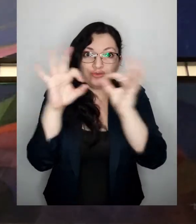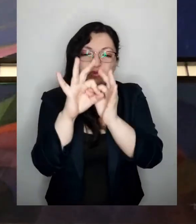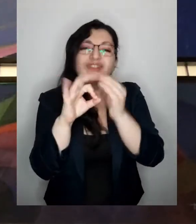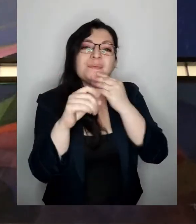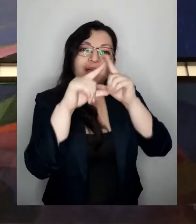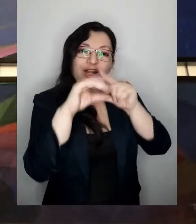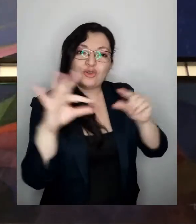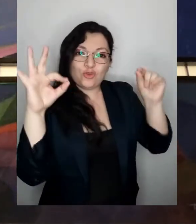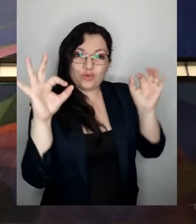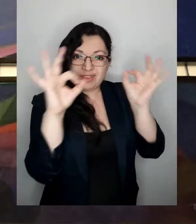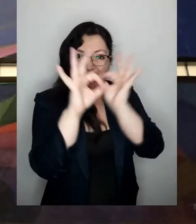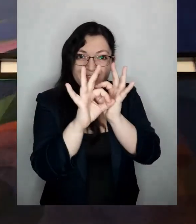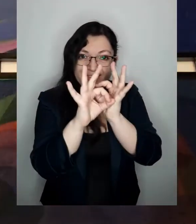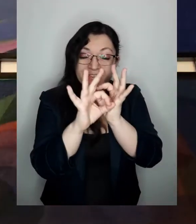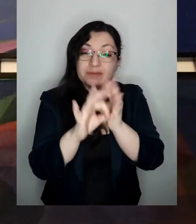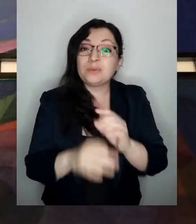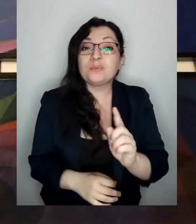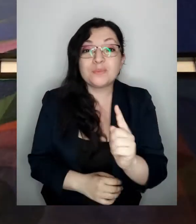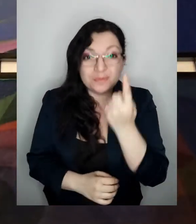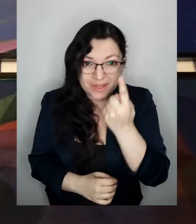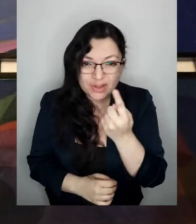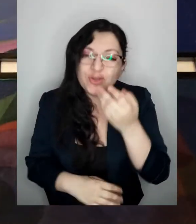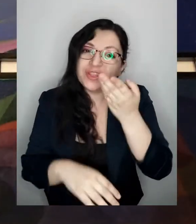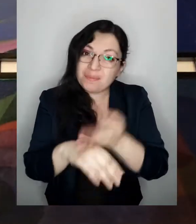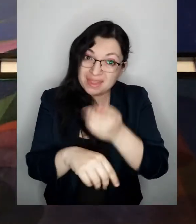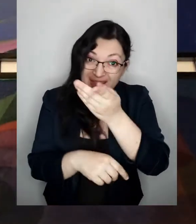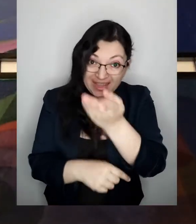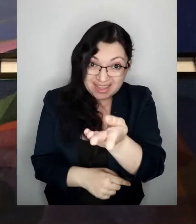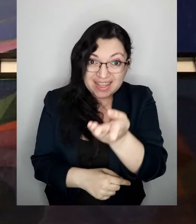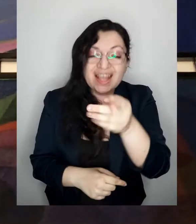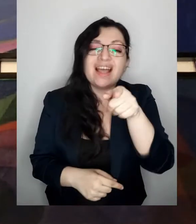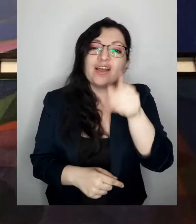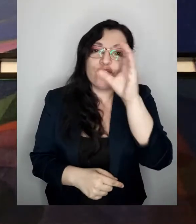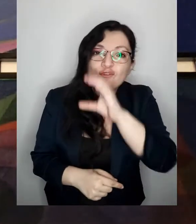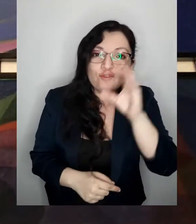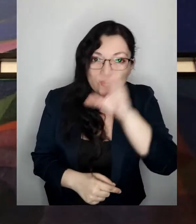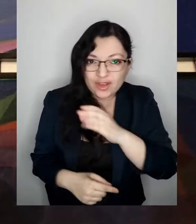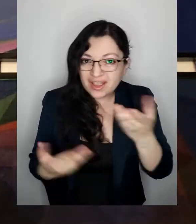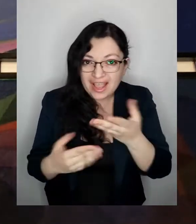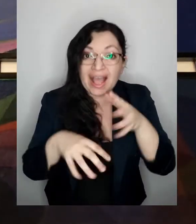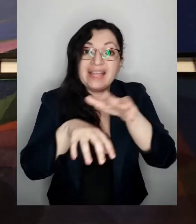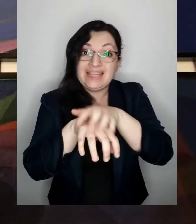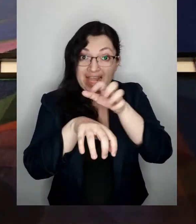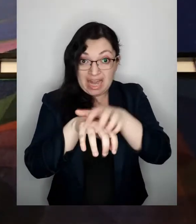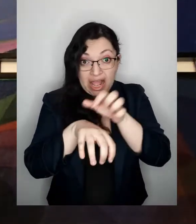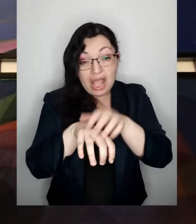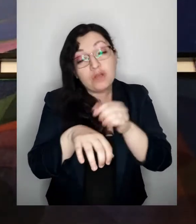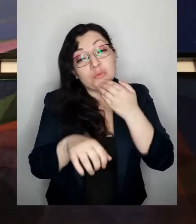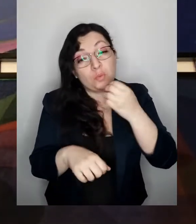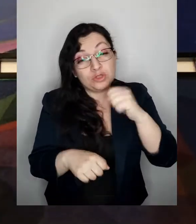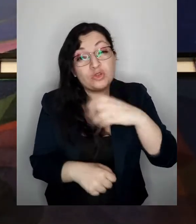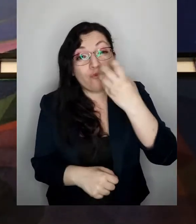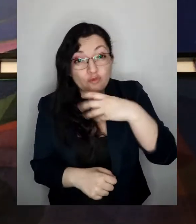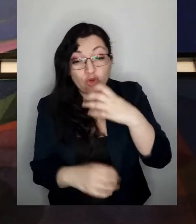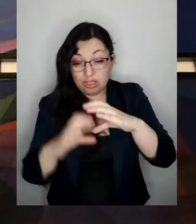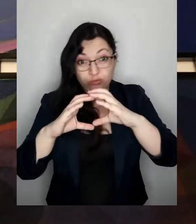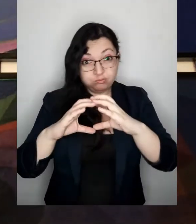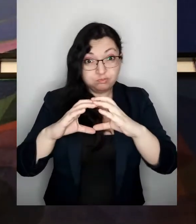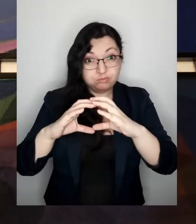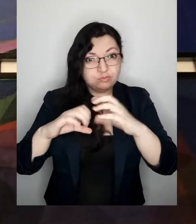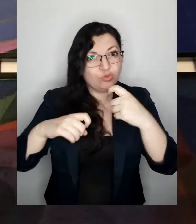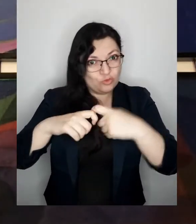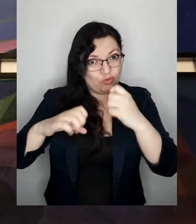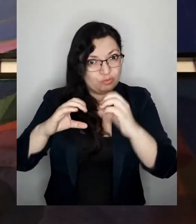lunares y solares Primero que nada te voy a pedir que vayas a buscar una naranja o alguna fruta redonda